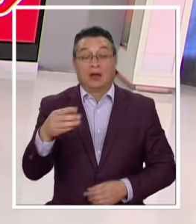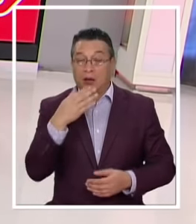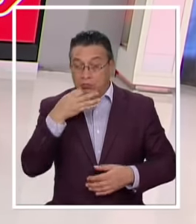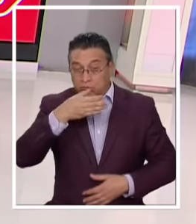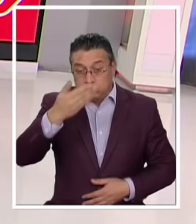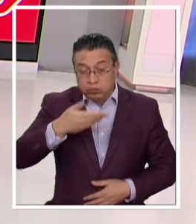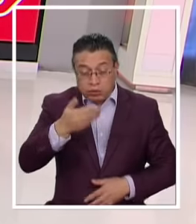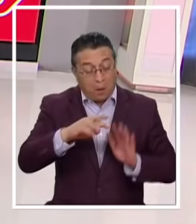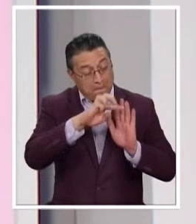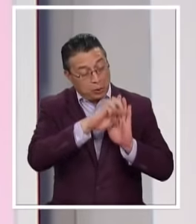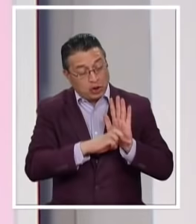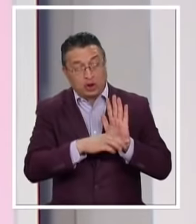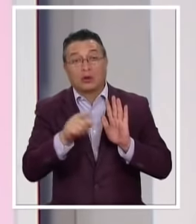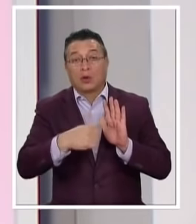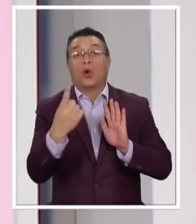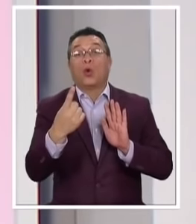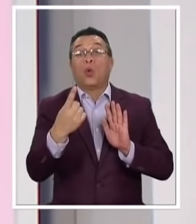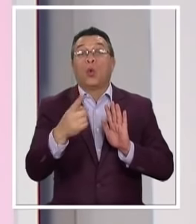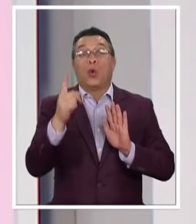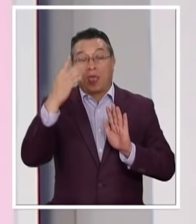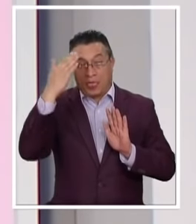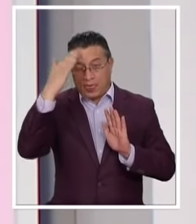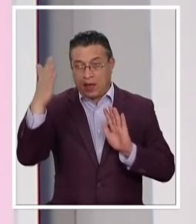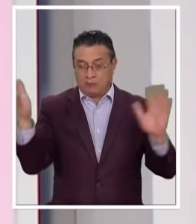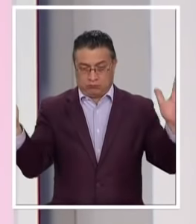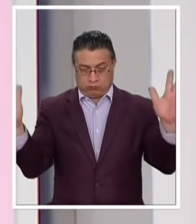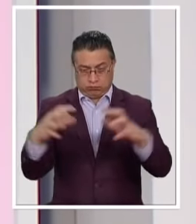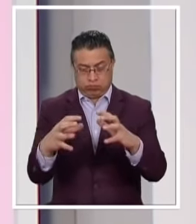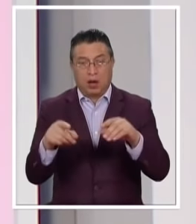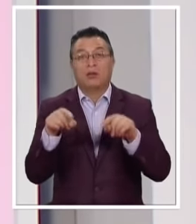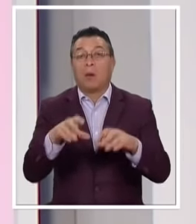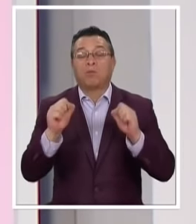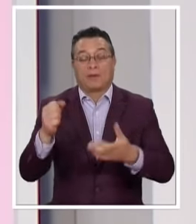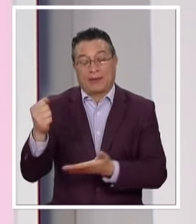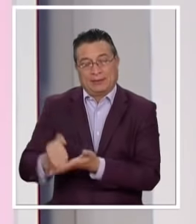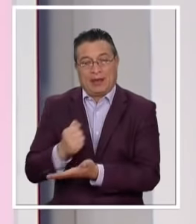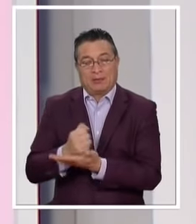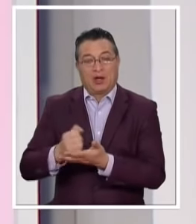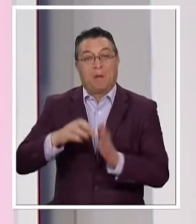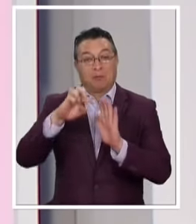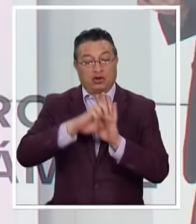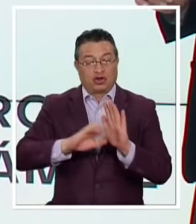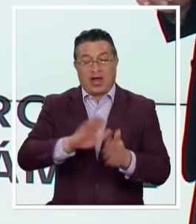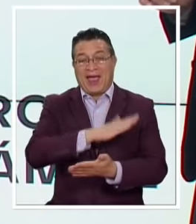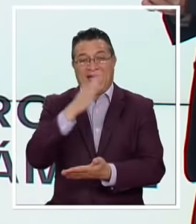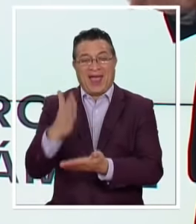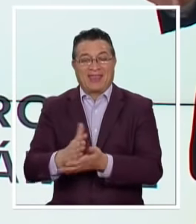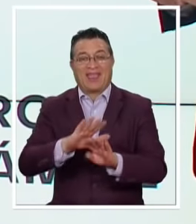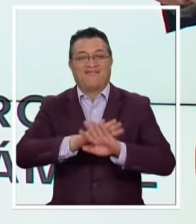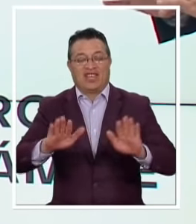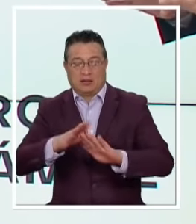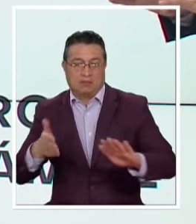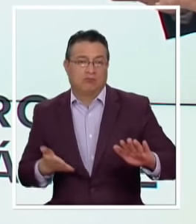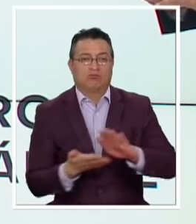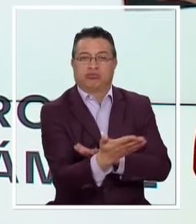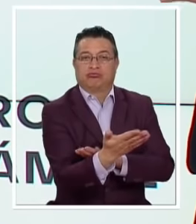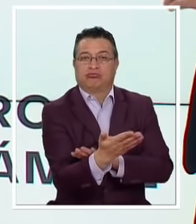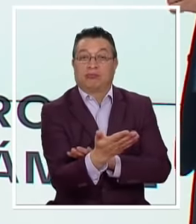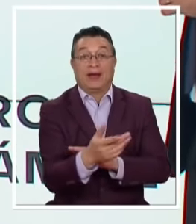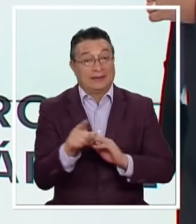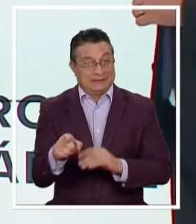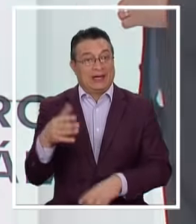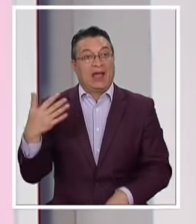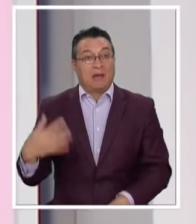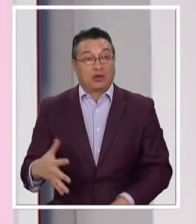dar cuenta del proyecto y va a citar a una sola jornada Para poder tramitar el proyecto hasta su total despacho Eso es súper importante